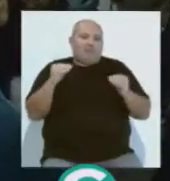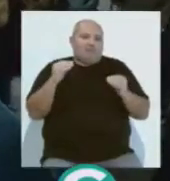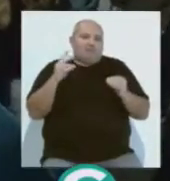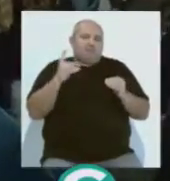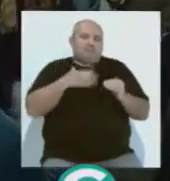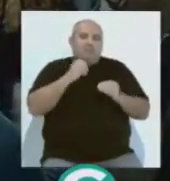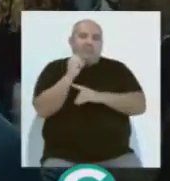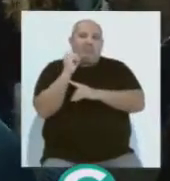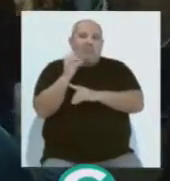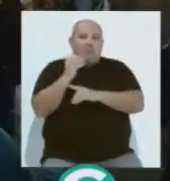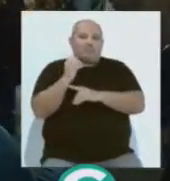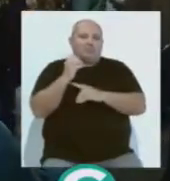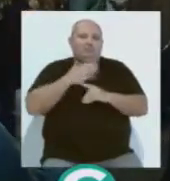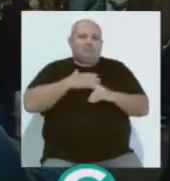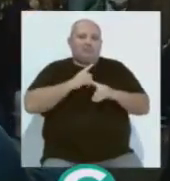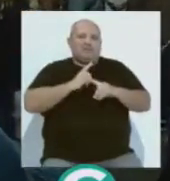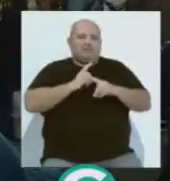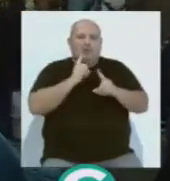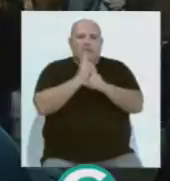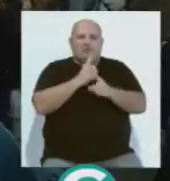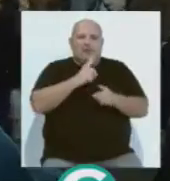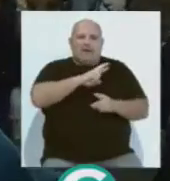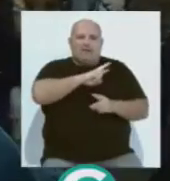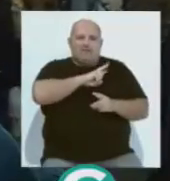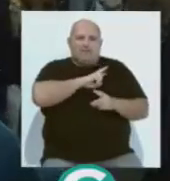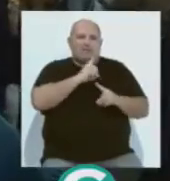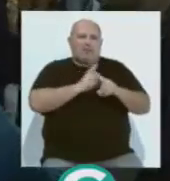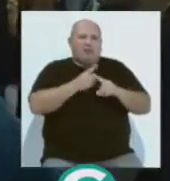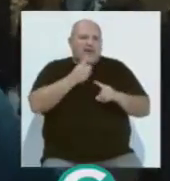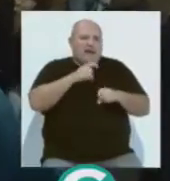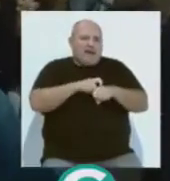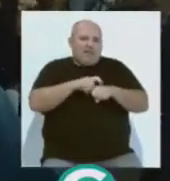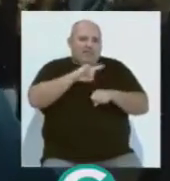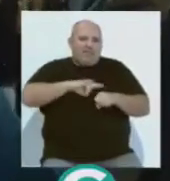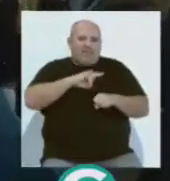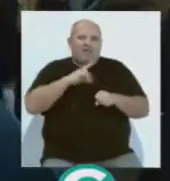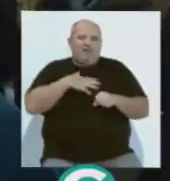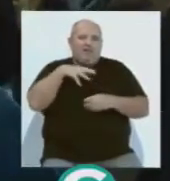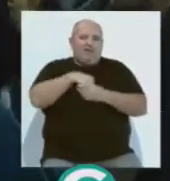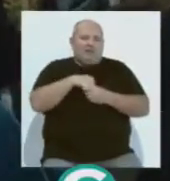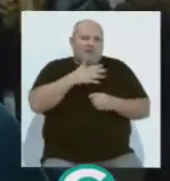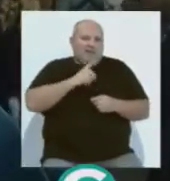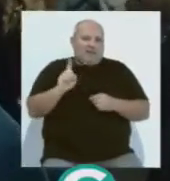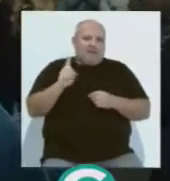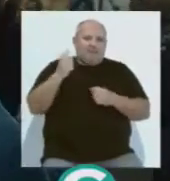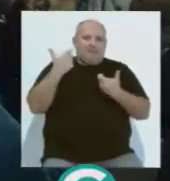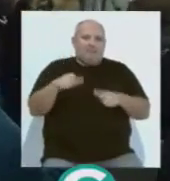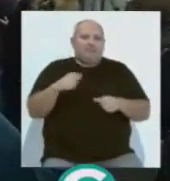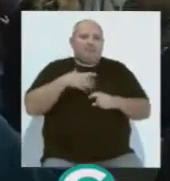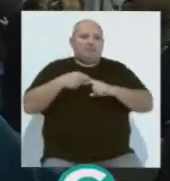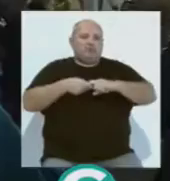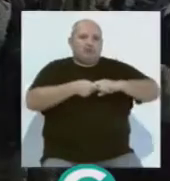los discursos xenófobos y de intolerancia y de miedo y de odio no tienen cabida y es una reacción simplemente